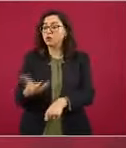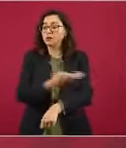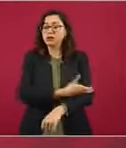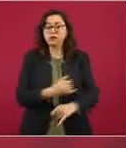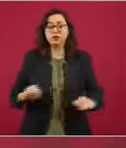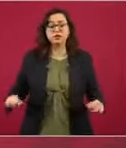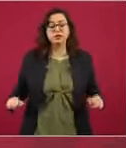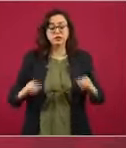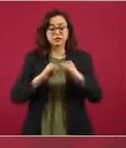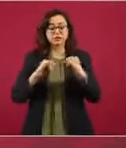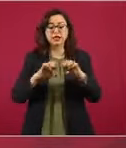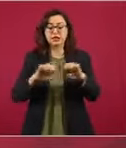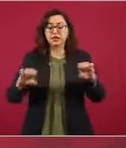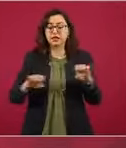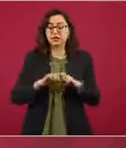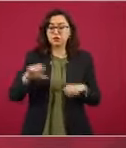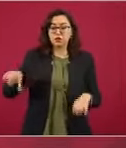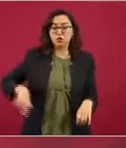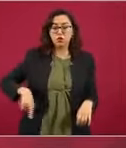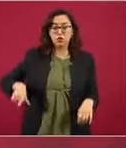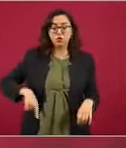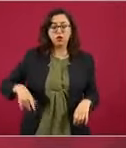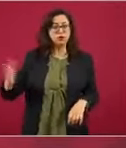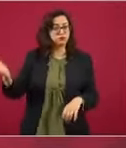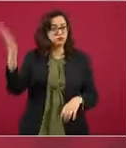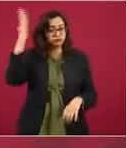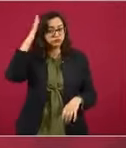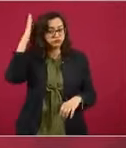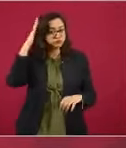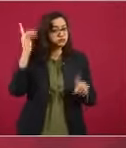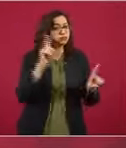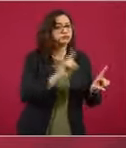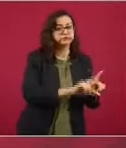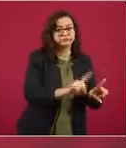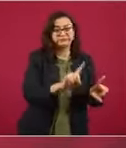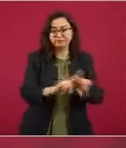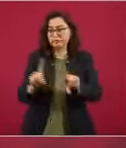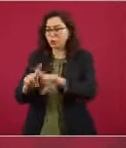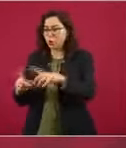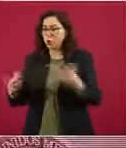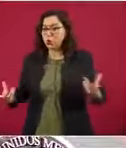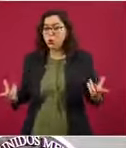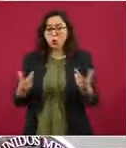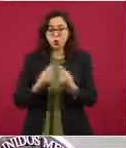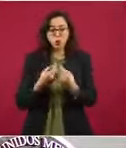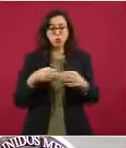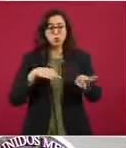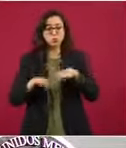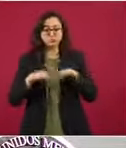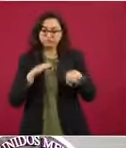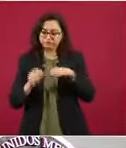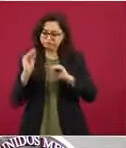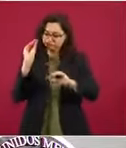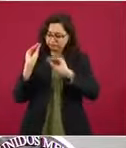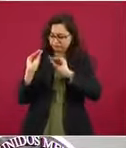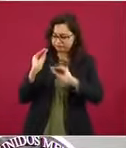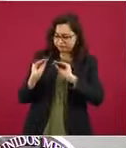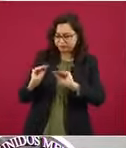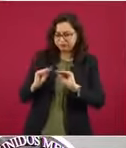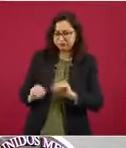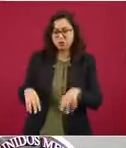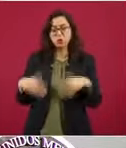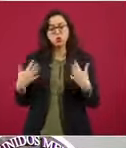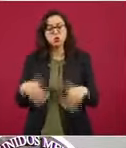dependencias que hemos venido trabajando de manera muy intensa desde el primer día de esta